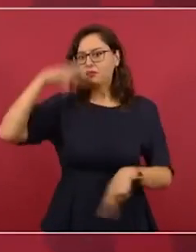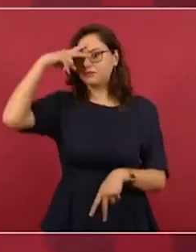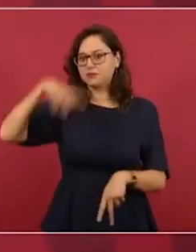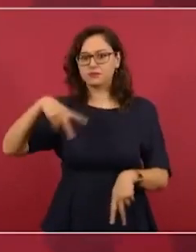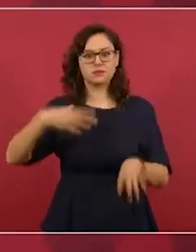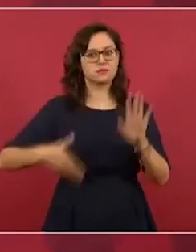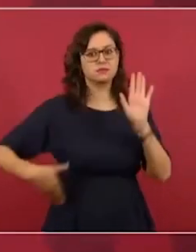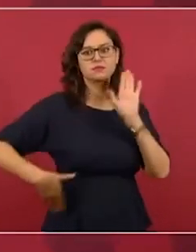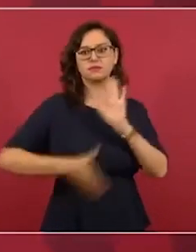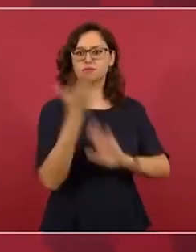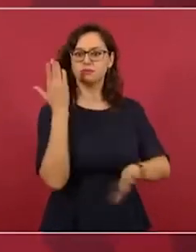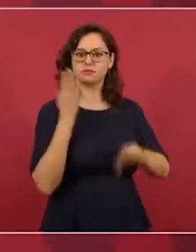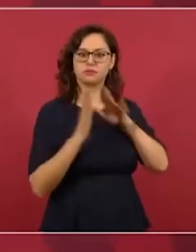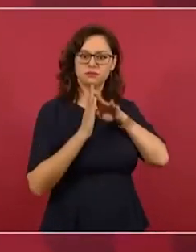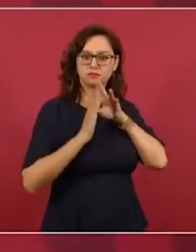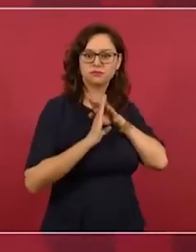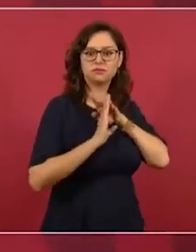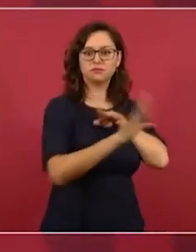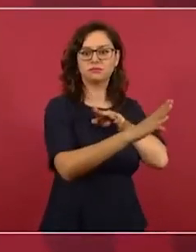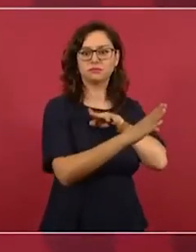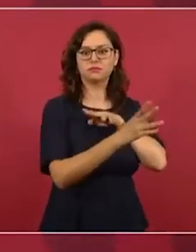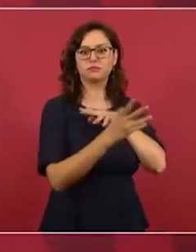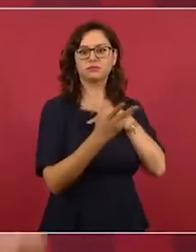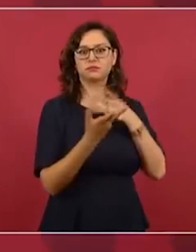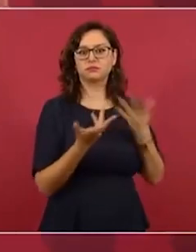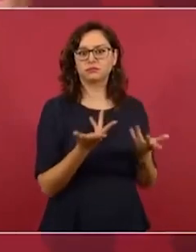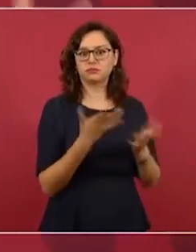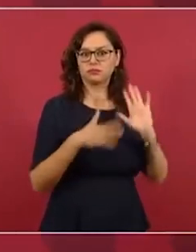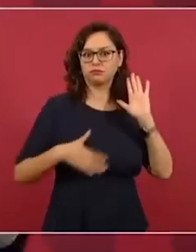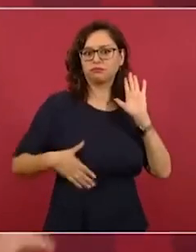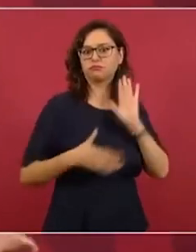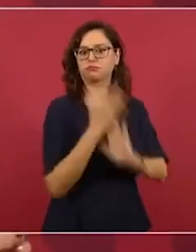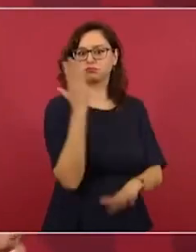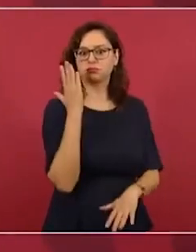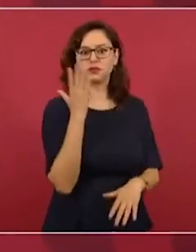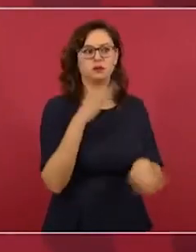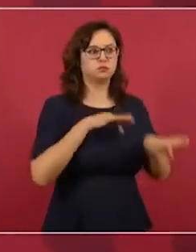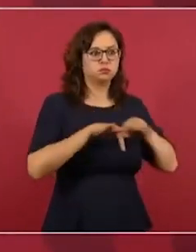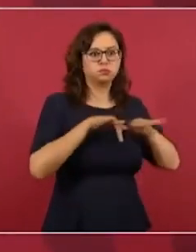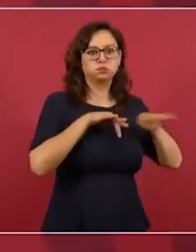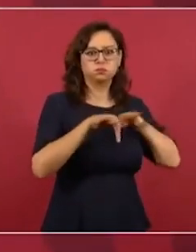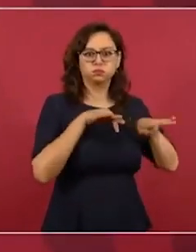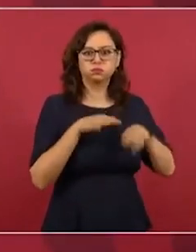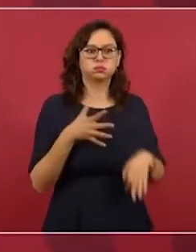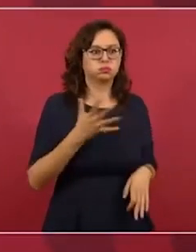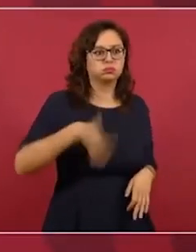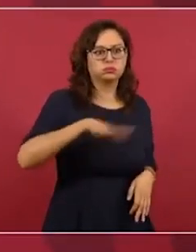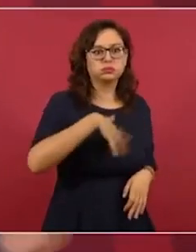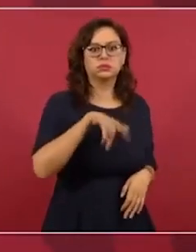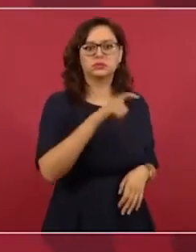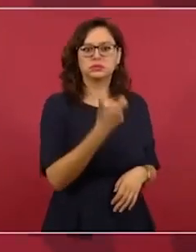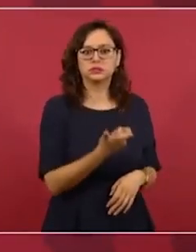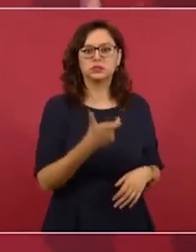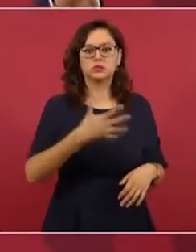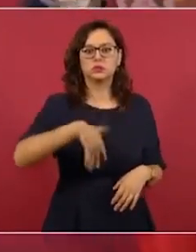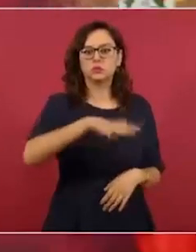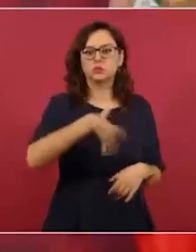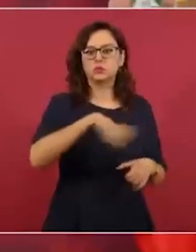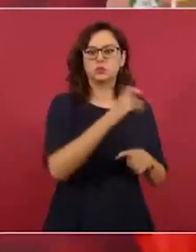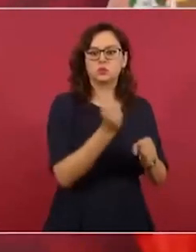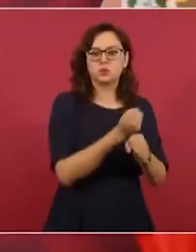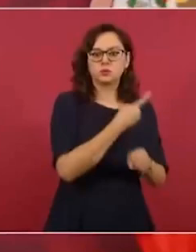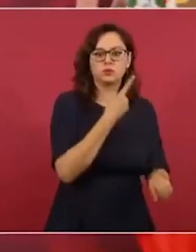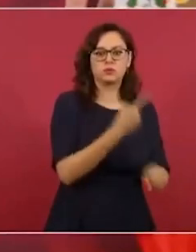que se han echado a andar arriesgándolo todo para buscar algo que mitigue su hambre su pobreza y salen